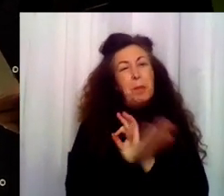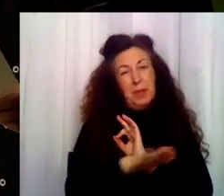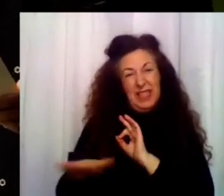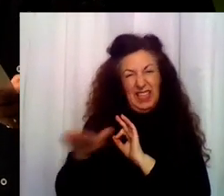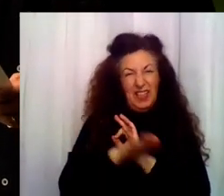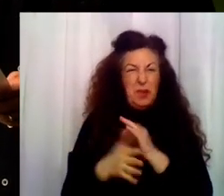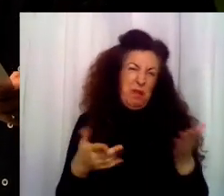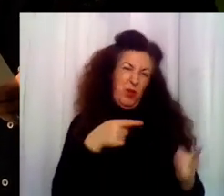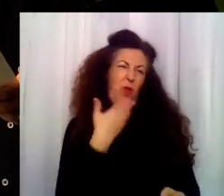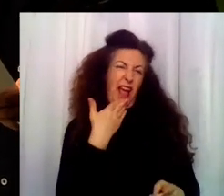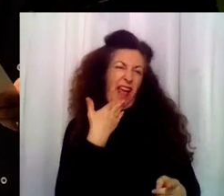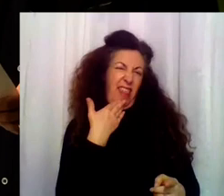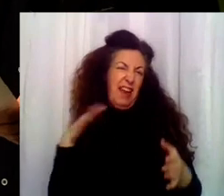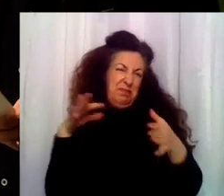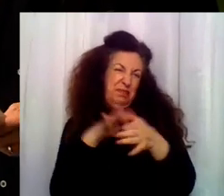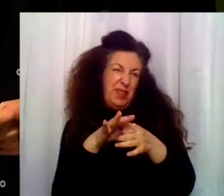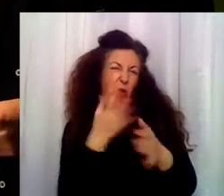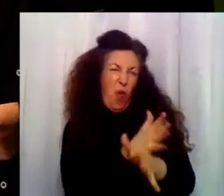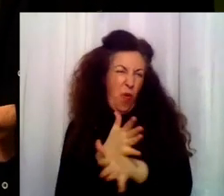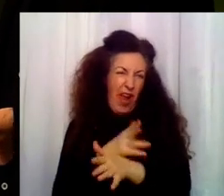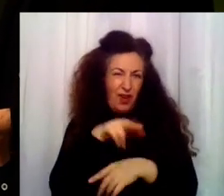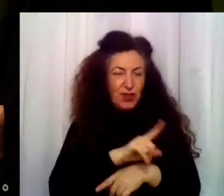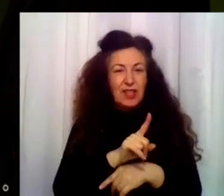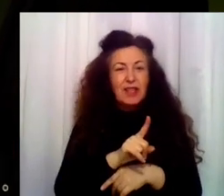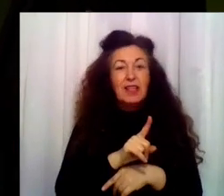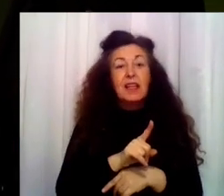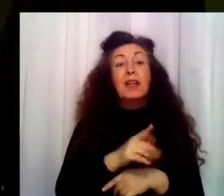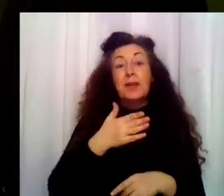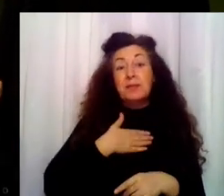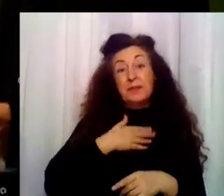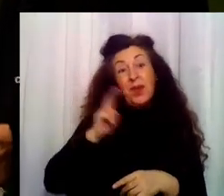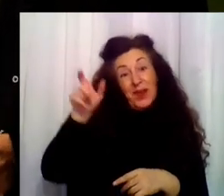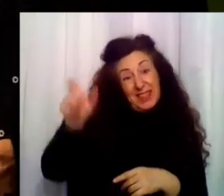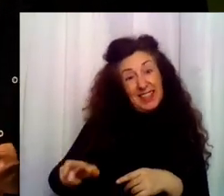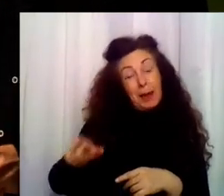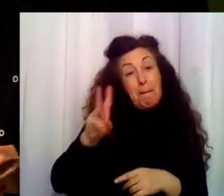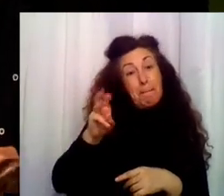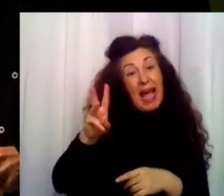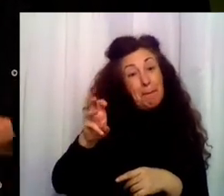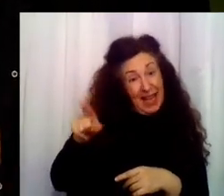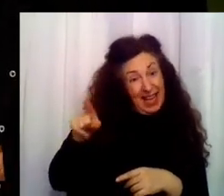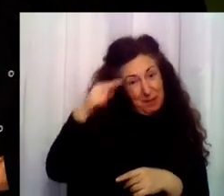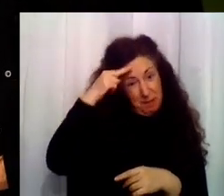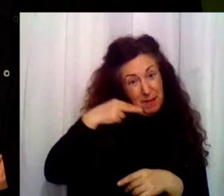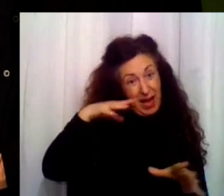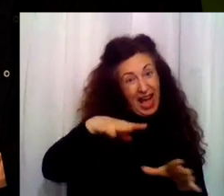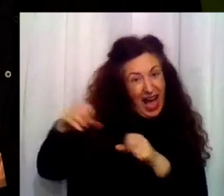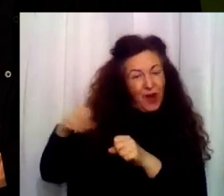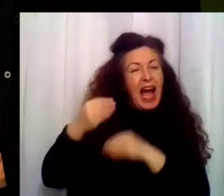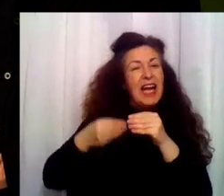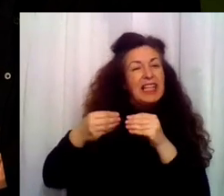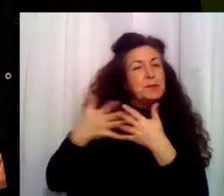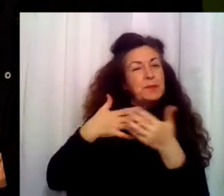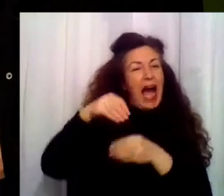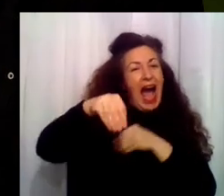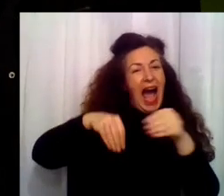ya no estás en la edad y... Pepe me ha hecho un ajedrez en su taller. Vaya con Pepe. Oye, pásate